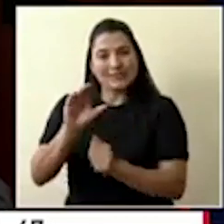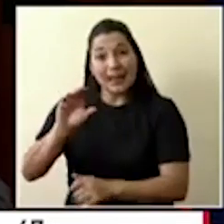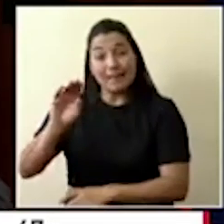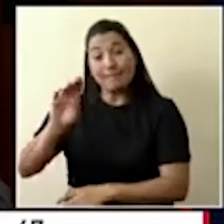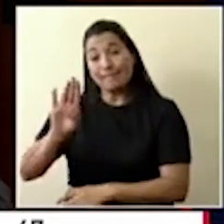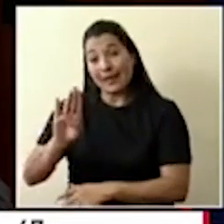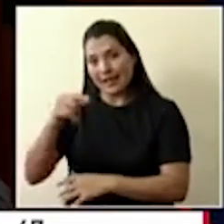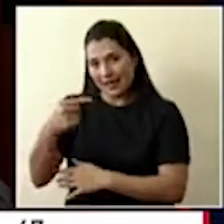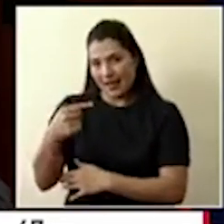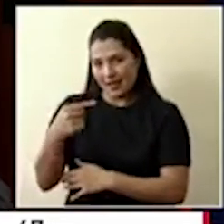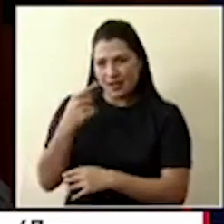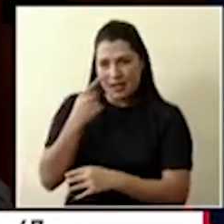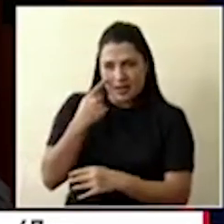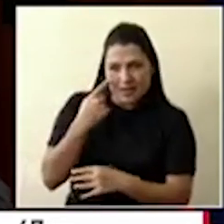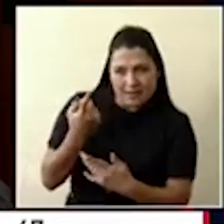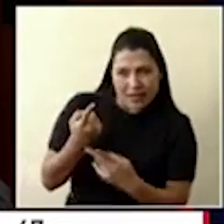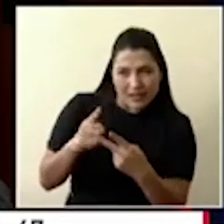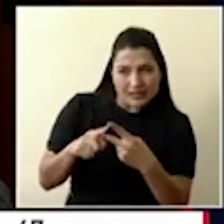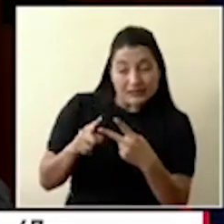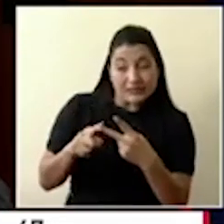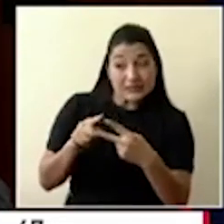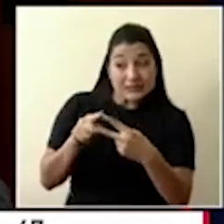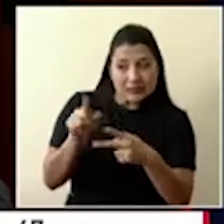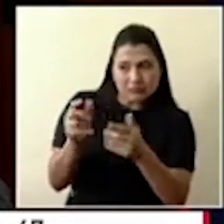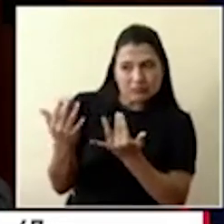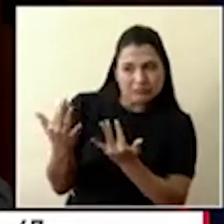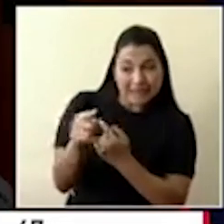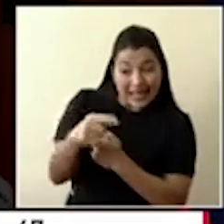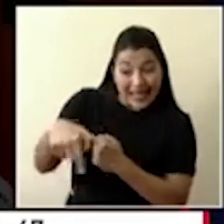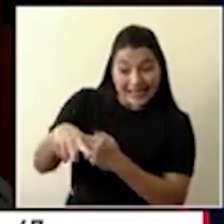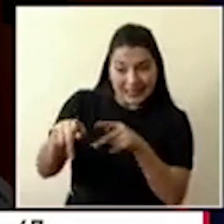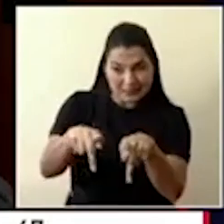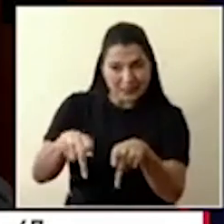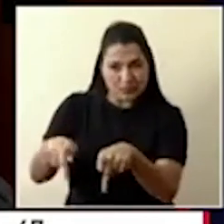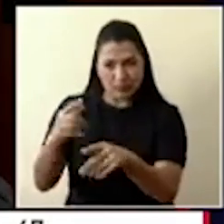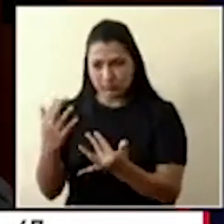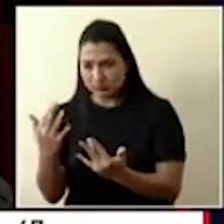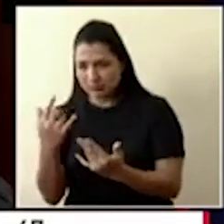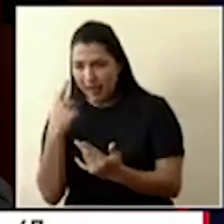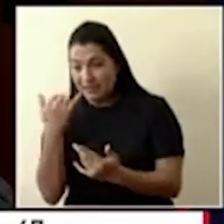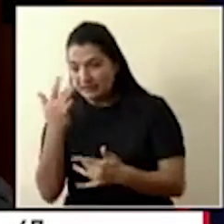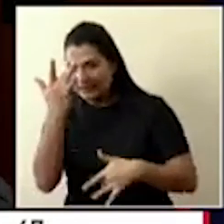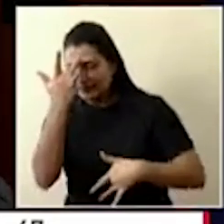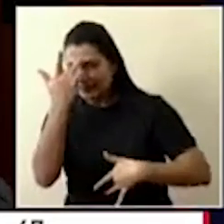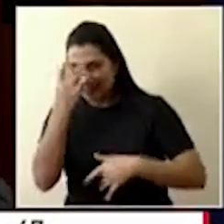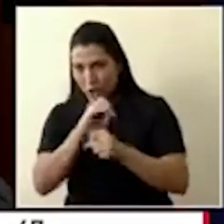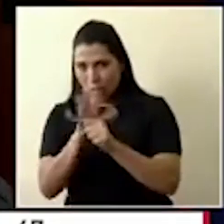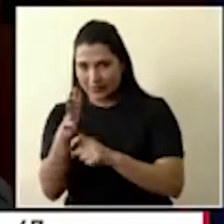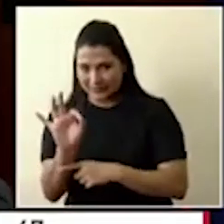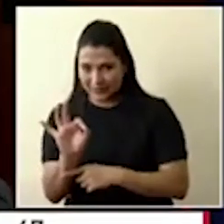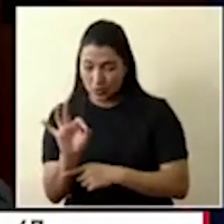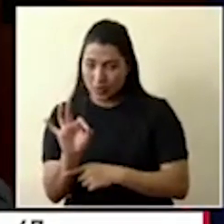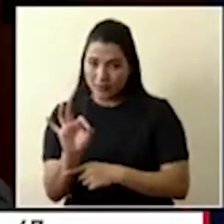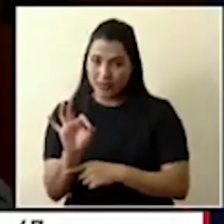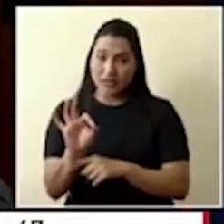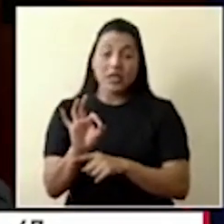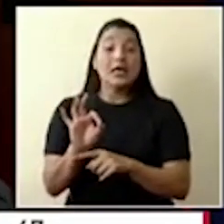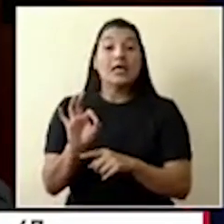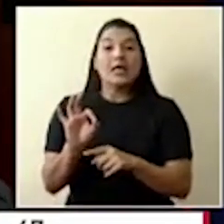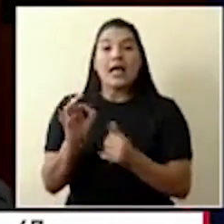SARS-CoV-2, que es el que provoca el COVID-19. Esos estudios que se llaman prospectivos, más bien, que ya están siguiendo una